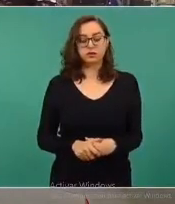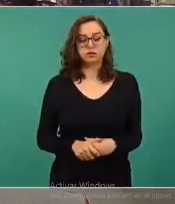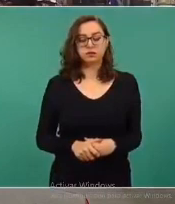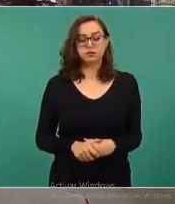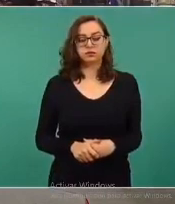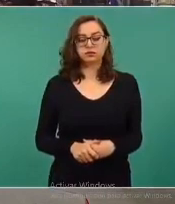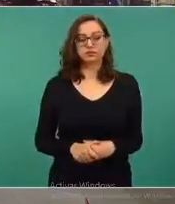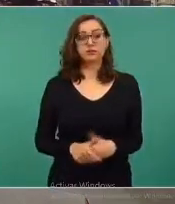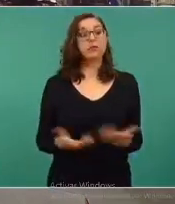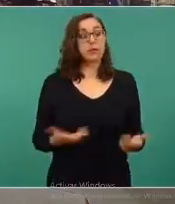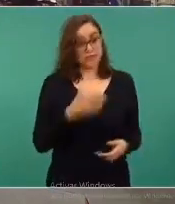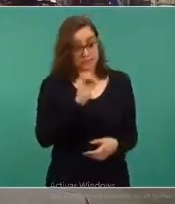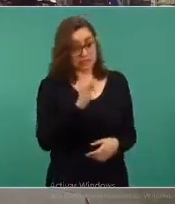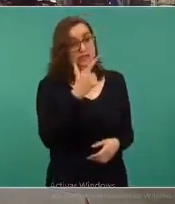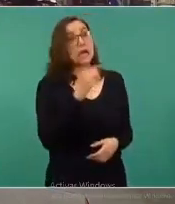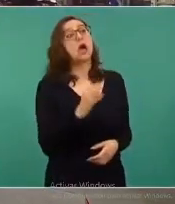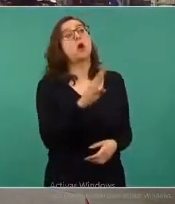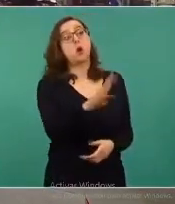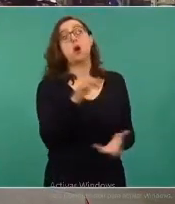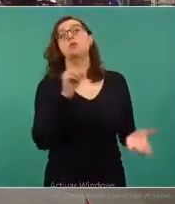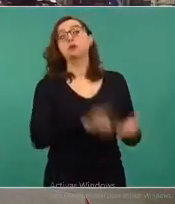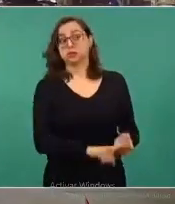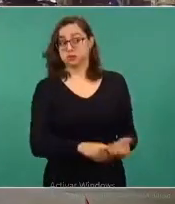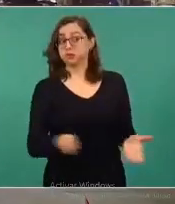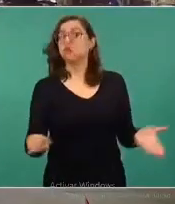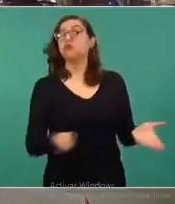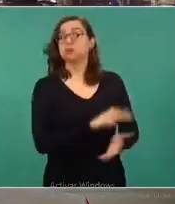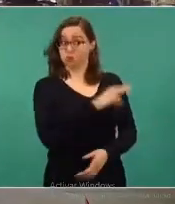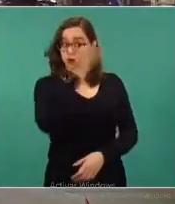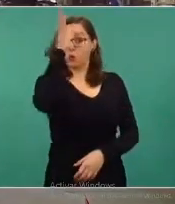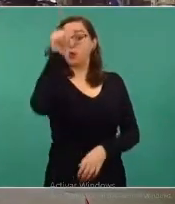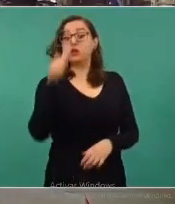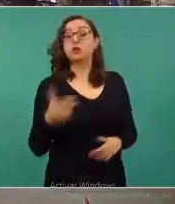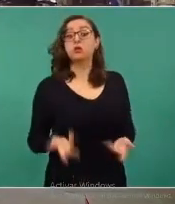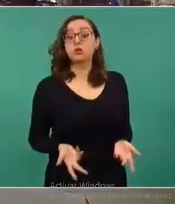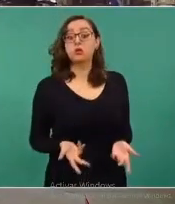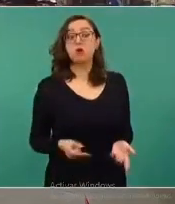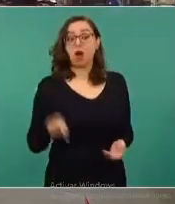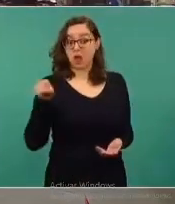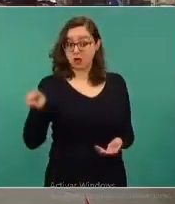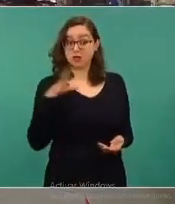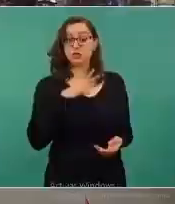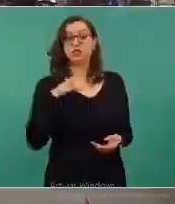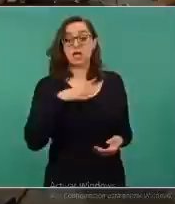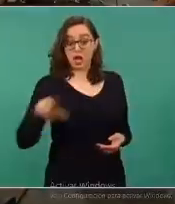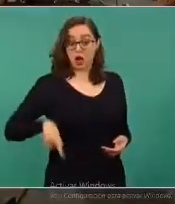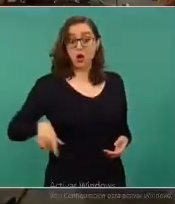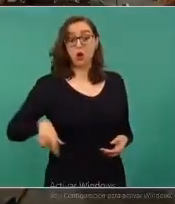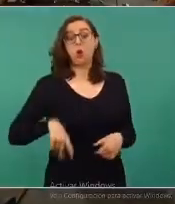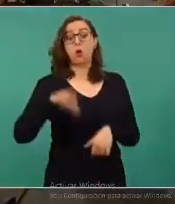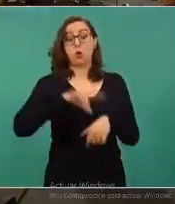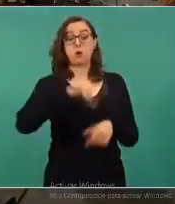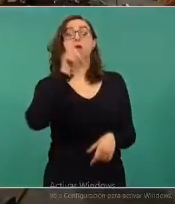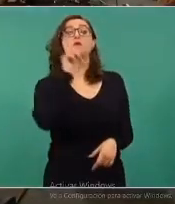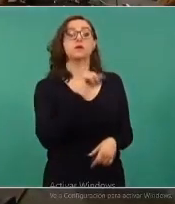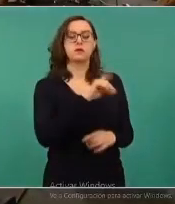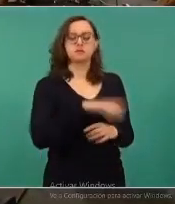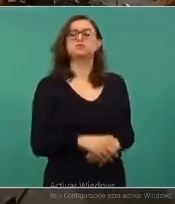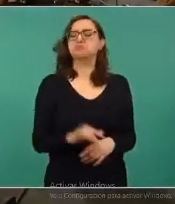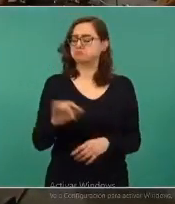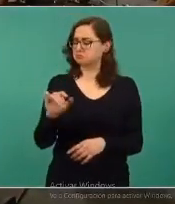Sí. En la Secretaría de Gobernación se firmó ahí, con el secretario de Gobernación se firmó el acuerdo y ahí estaba la gobernadora, Maru Campos y los demás.